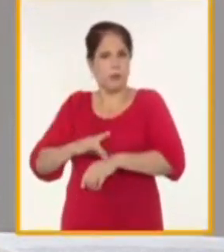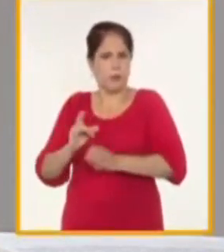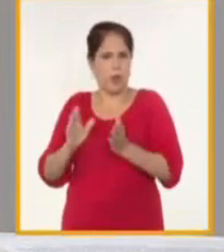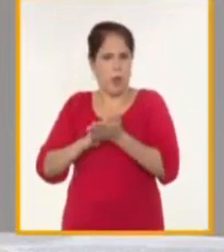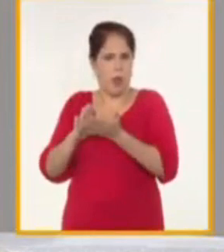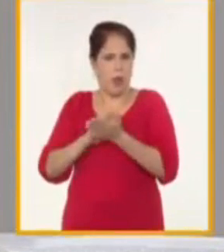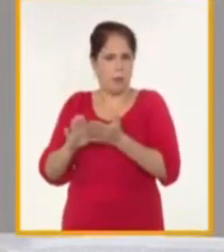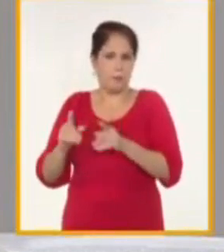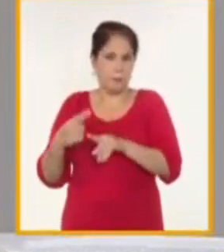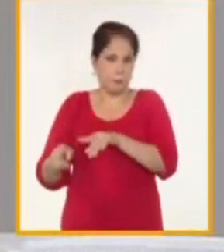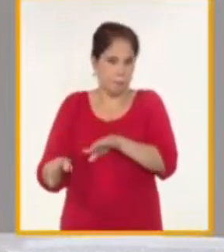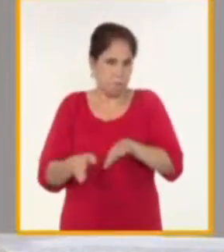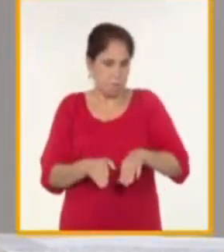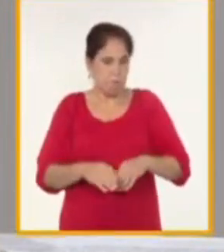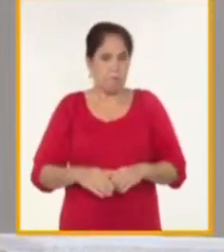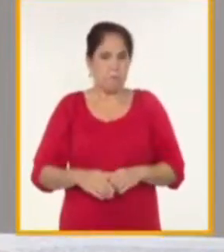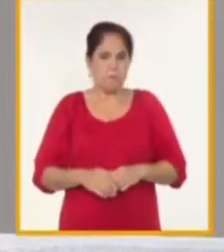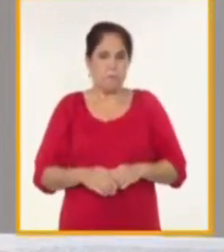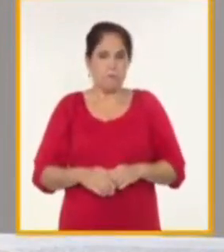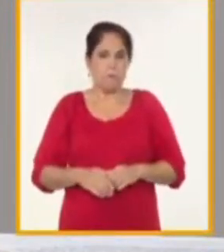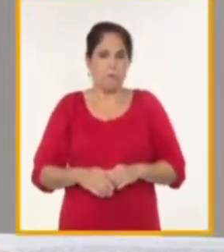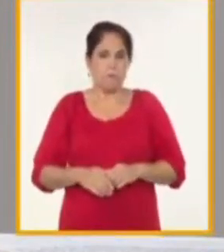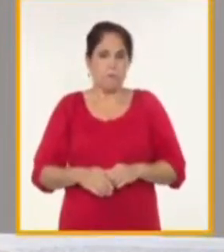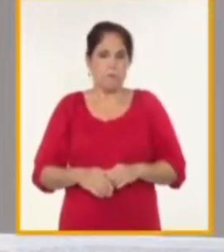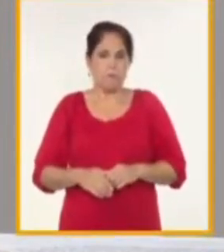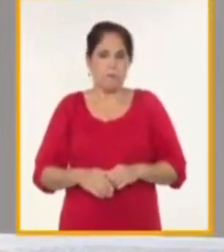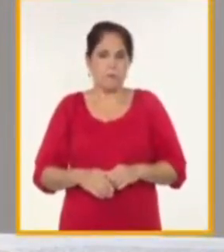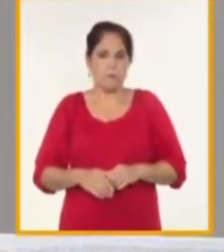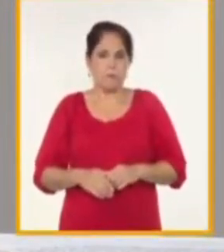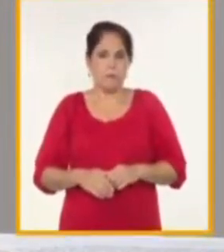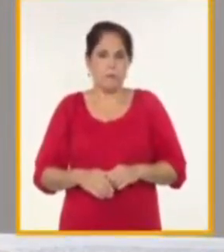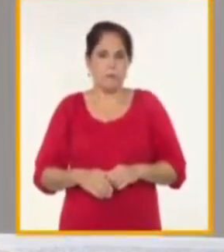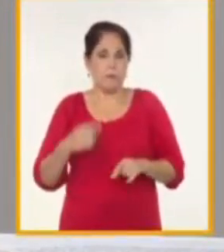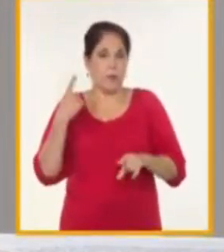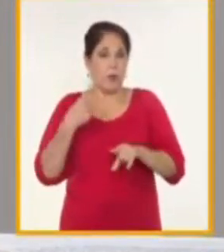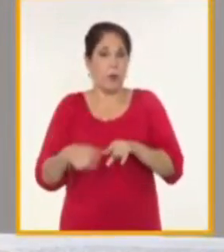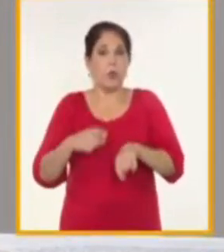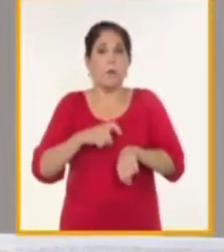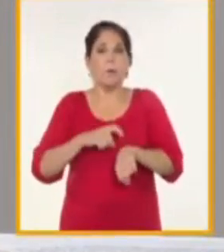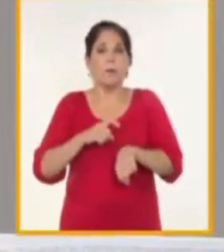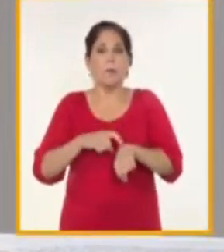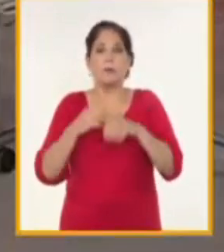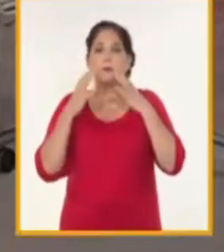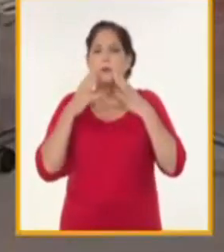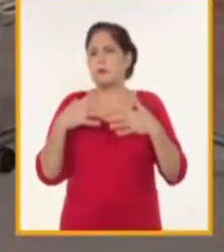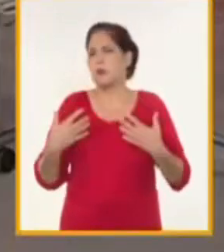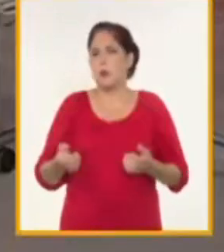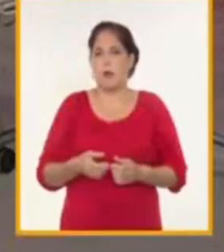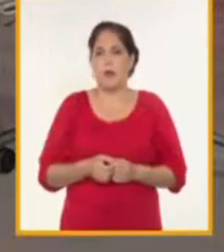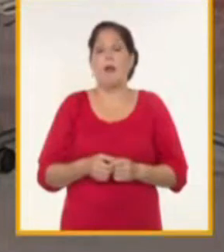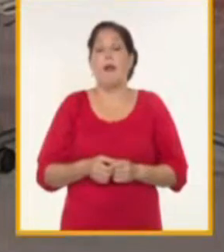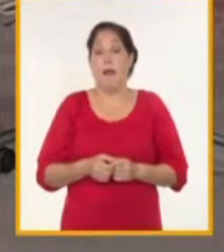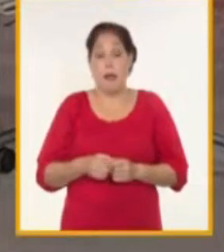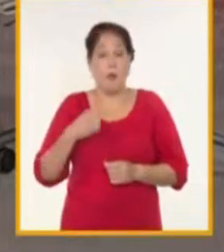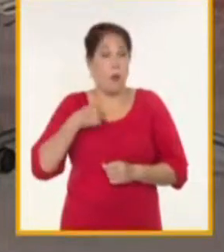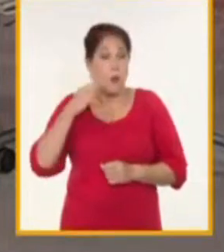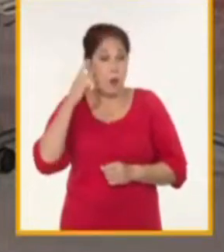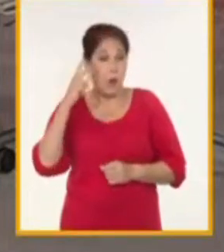nuestra revolución otro momento muy importante y decisivo fue en el pico